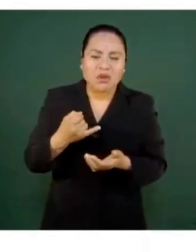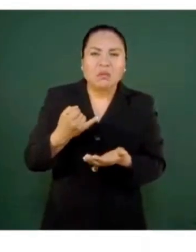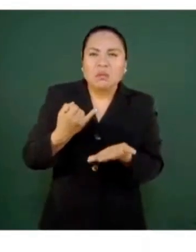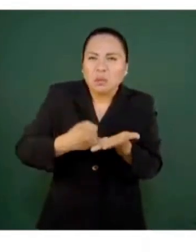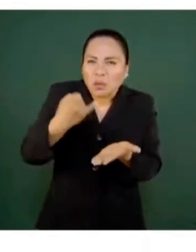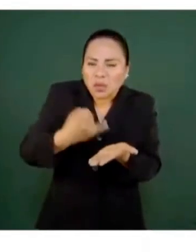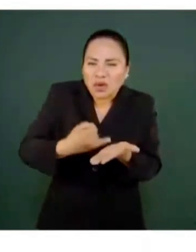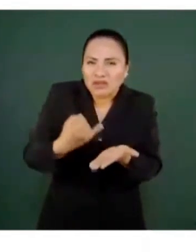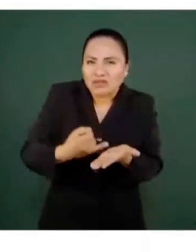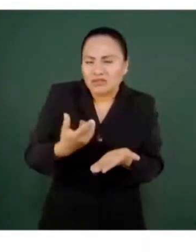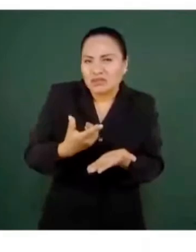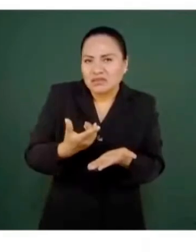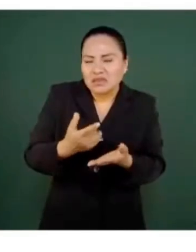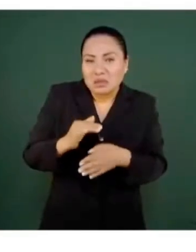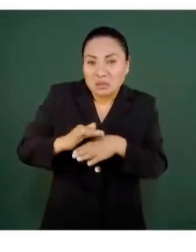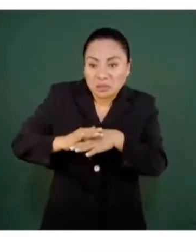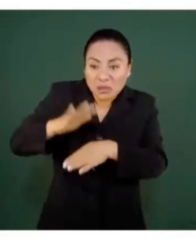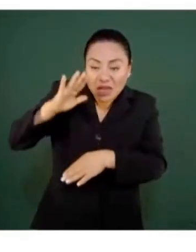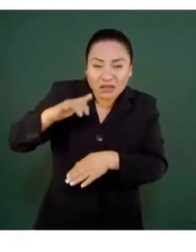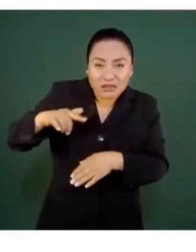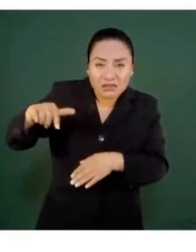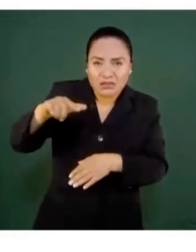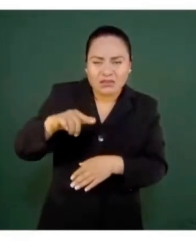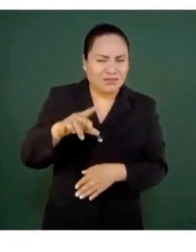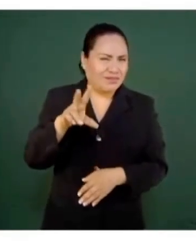no crece.